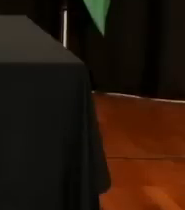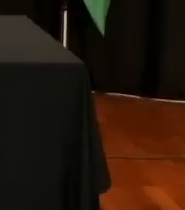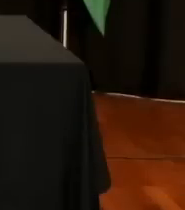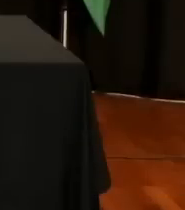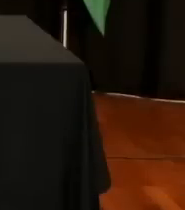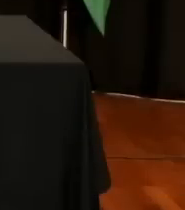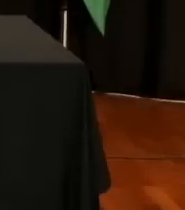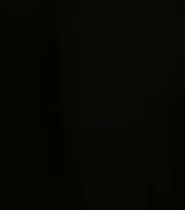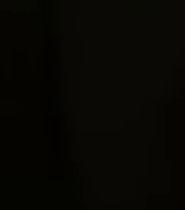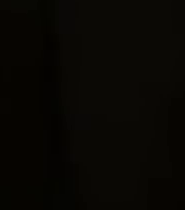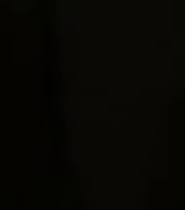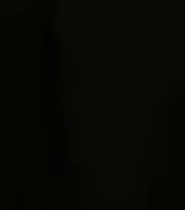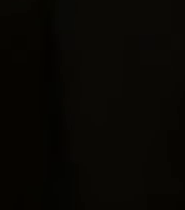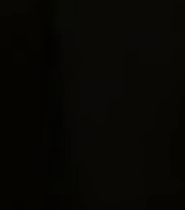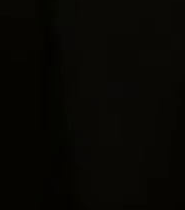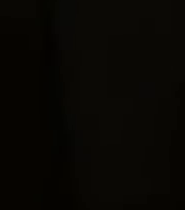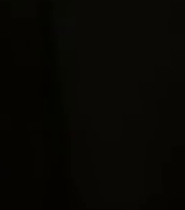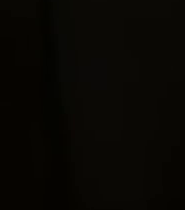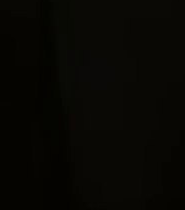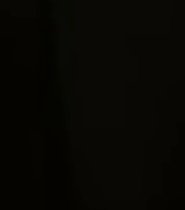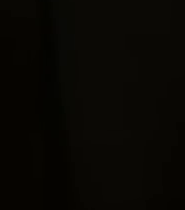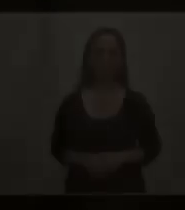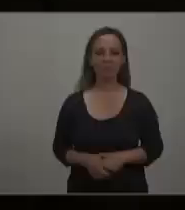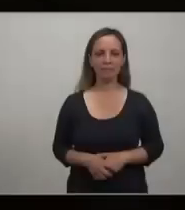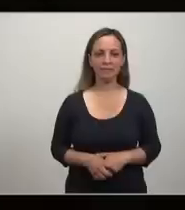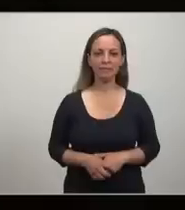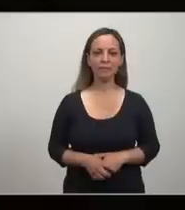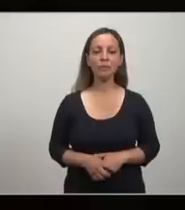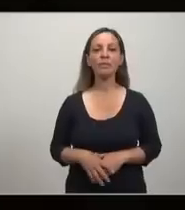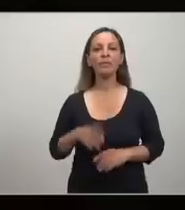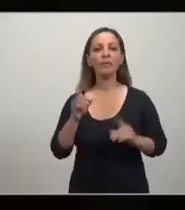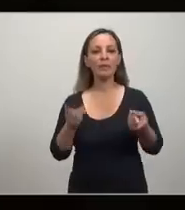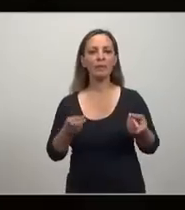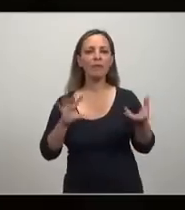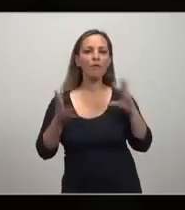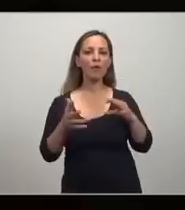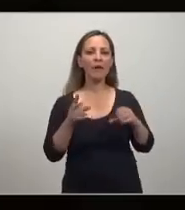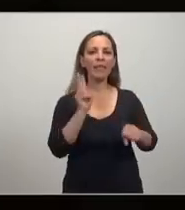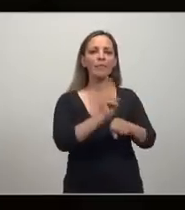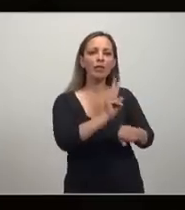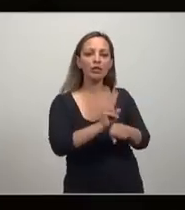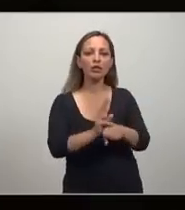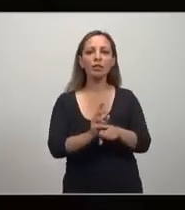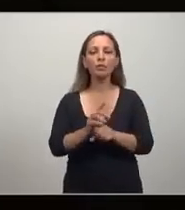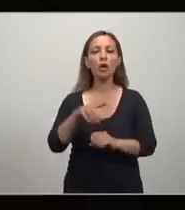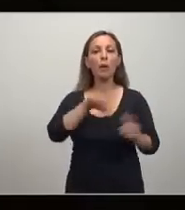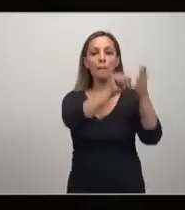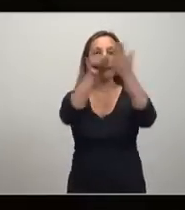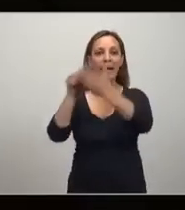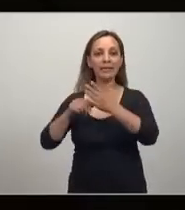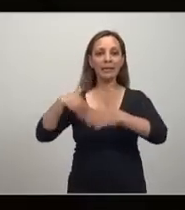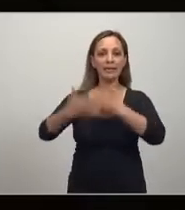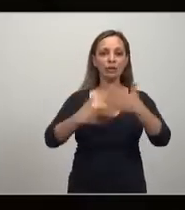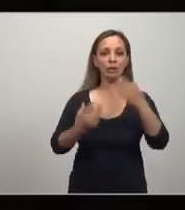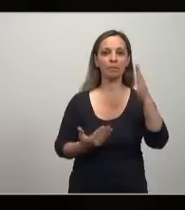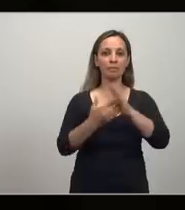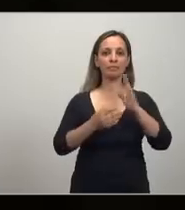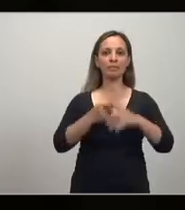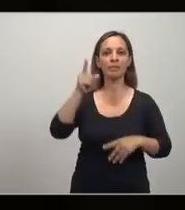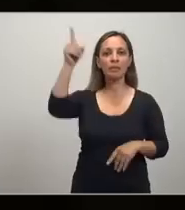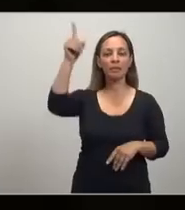Aparentemente, la teoría de prácticas económicas nuevamente, y por si acaso, el proteccionismo, no hay país que se haya desarrollado sin proteccionismo empezando por Estados Unidos,